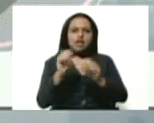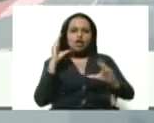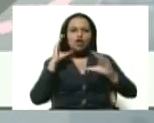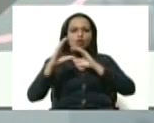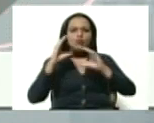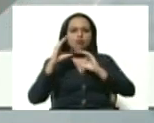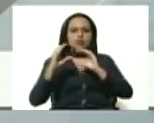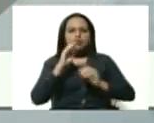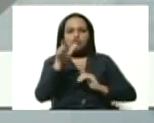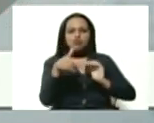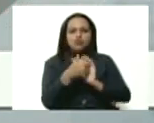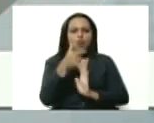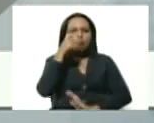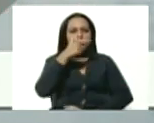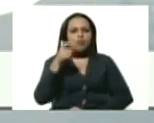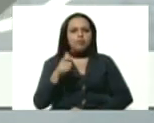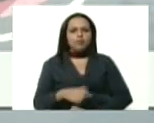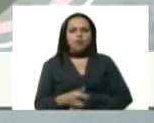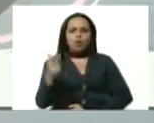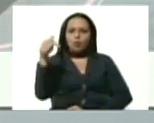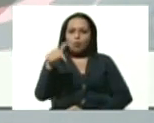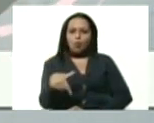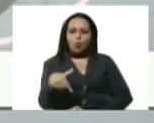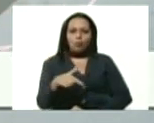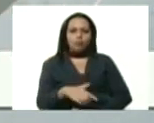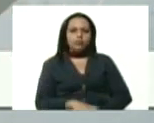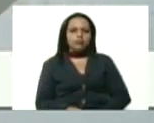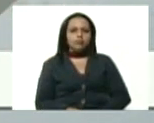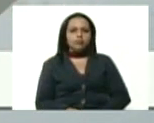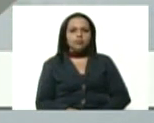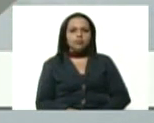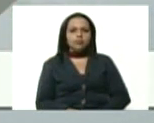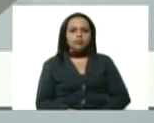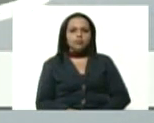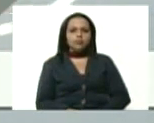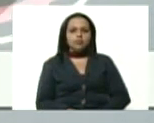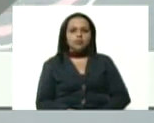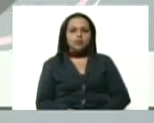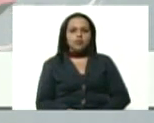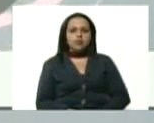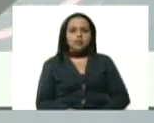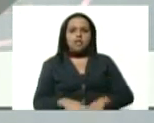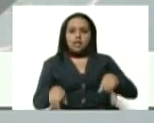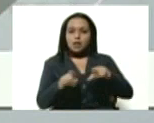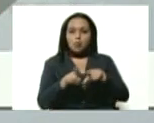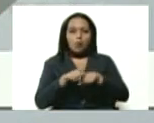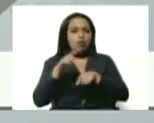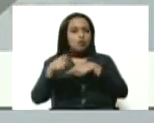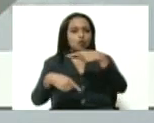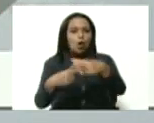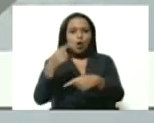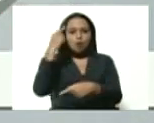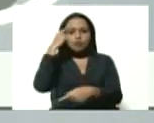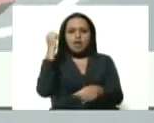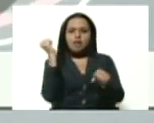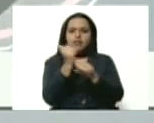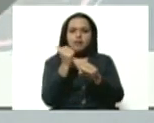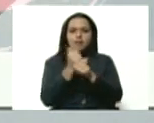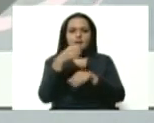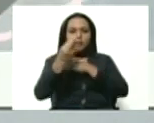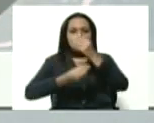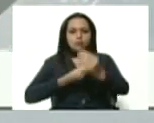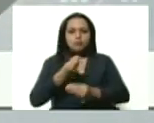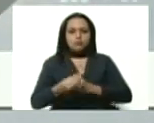todo nuestro pueblo. Hoy, como resulta cotidiano en el trabajo que a diario hacemos